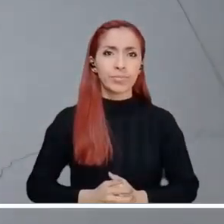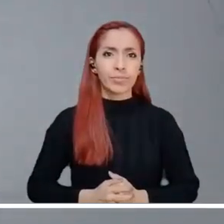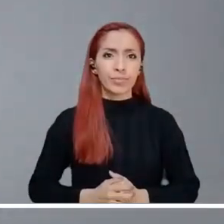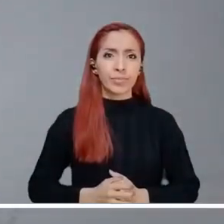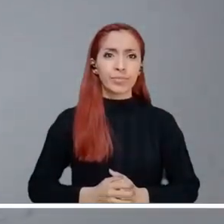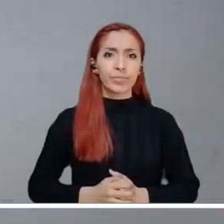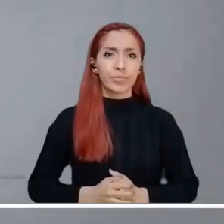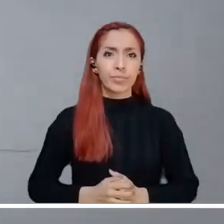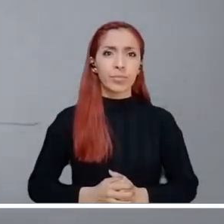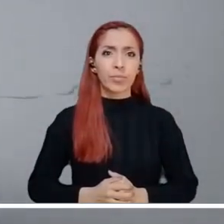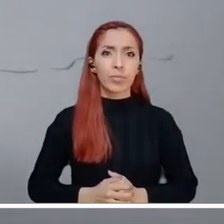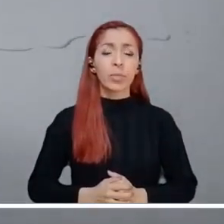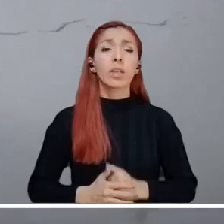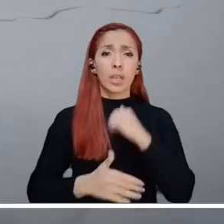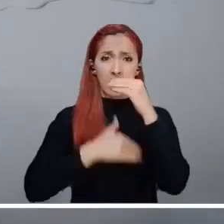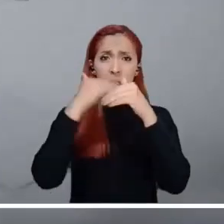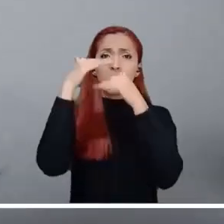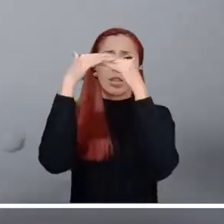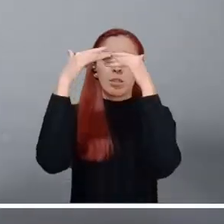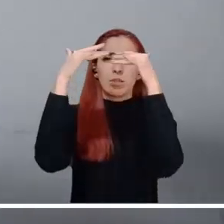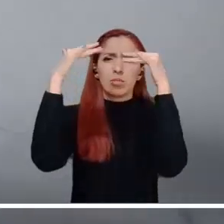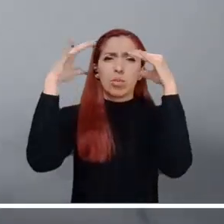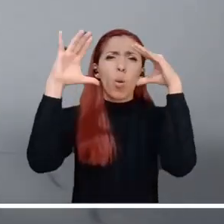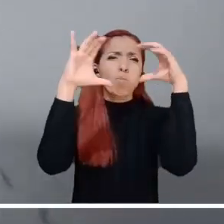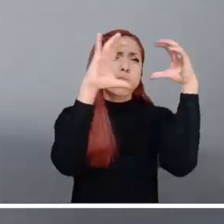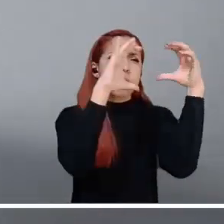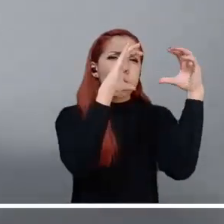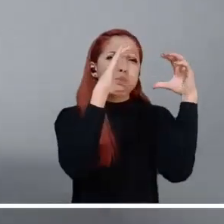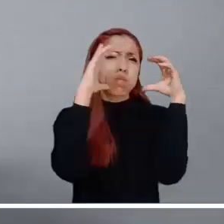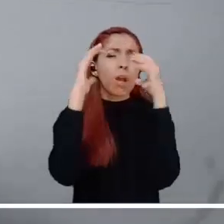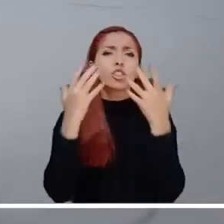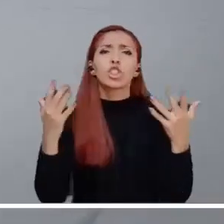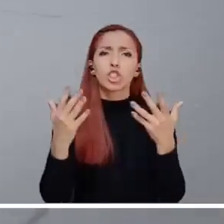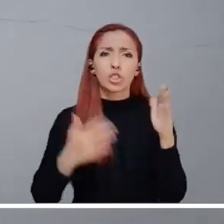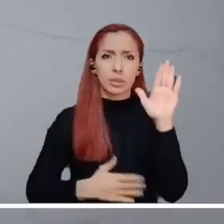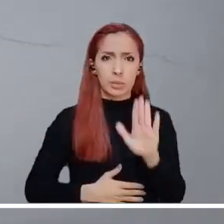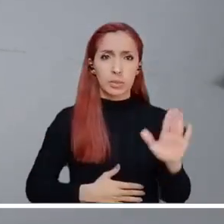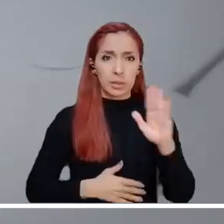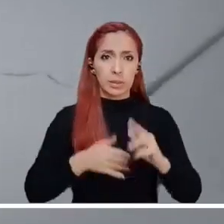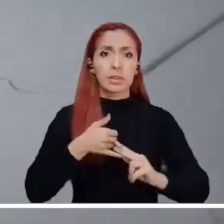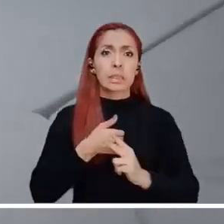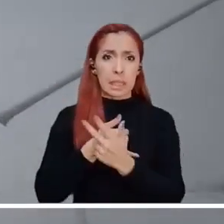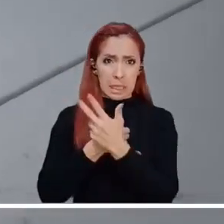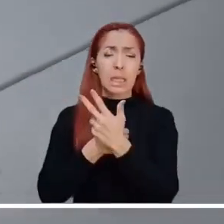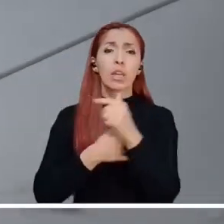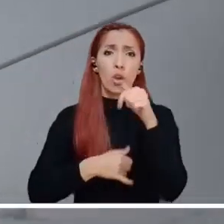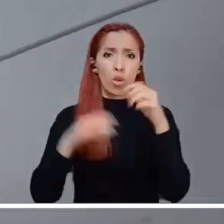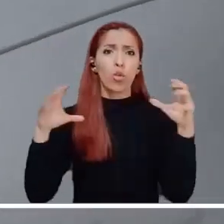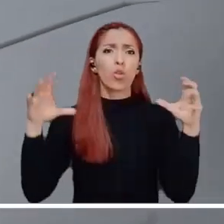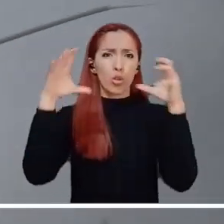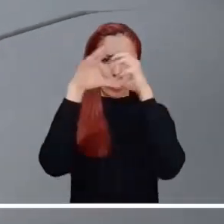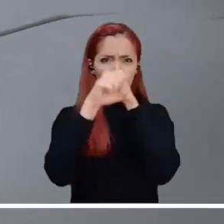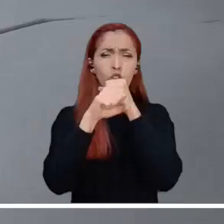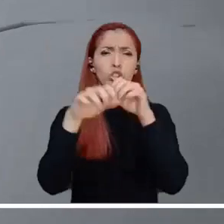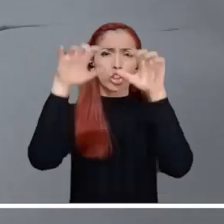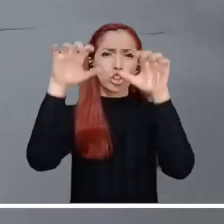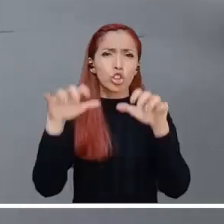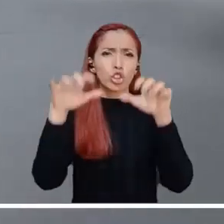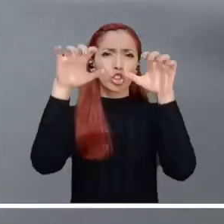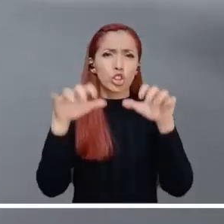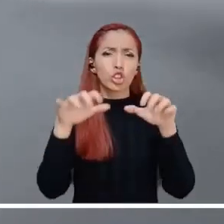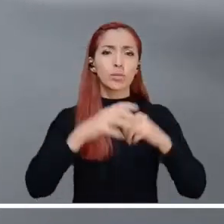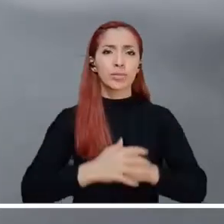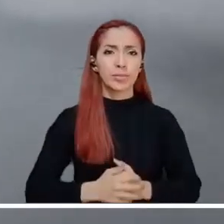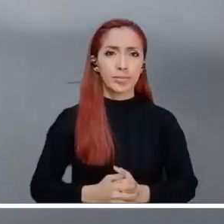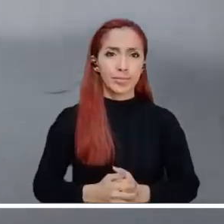Cielos mayormente cubiertos persistirán en varios departamentos andinos que recibirán una noche pasada por agua.